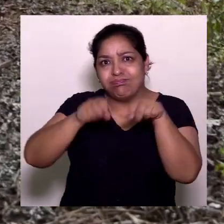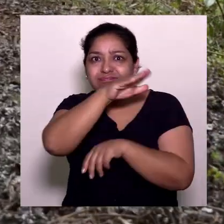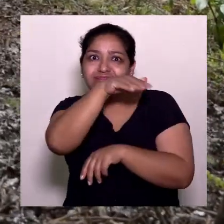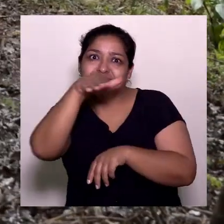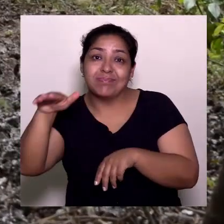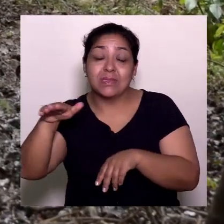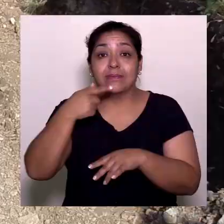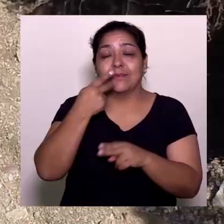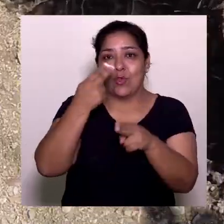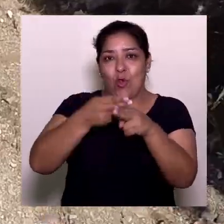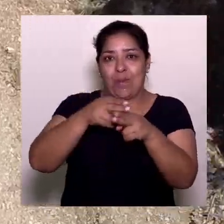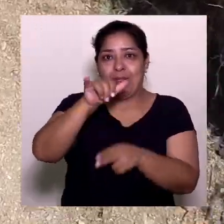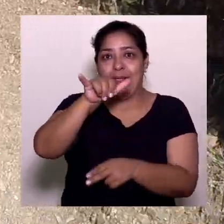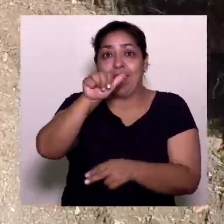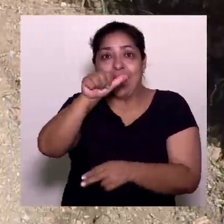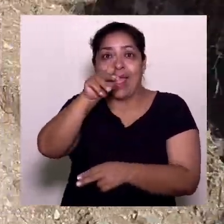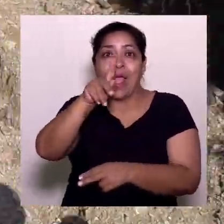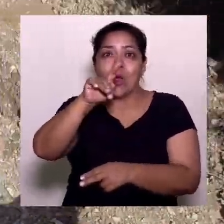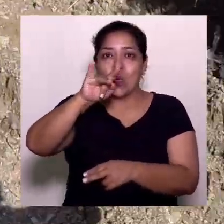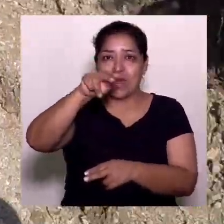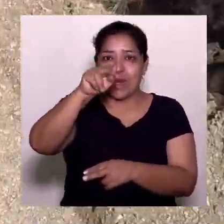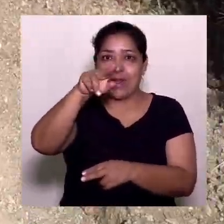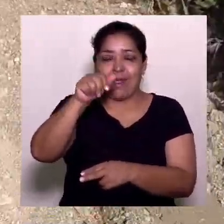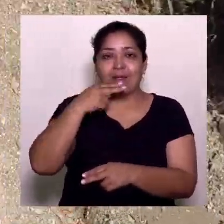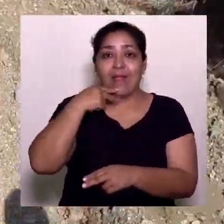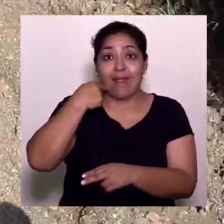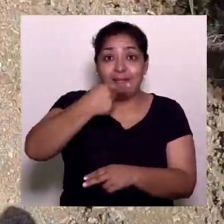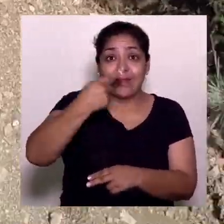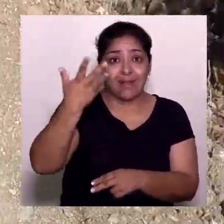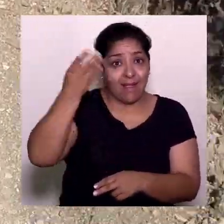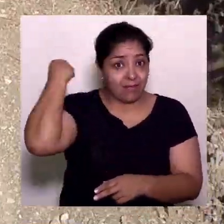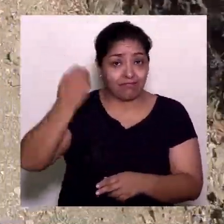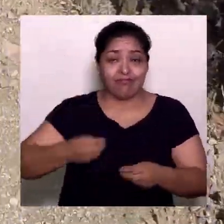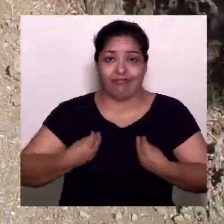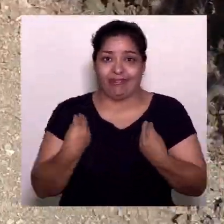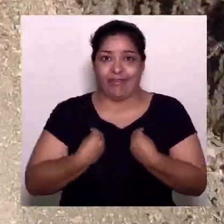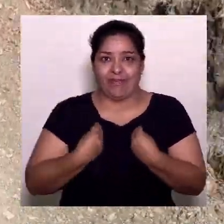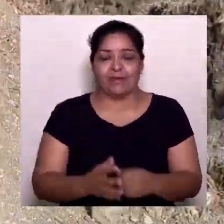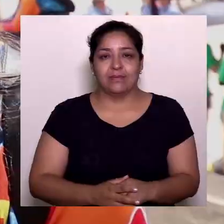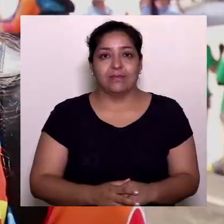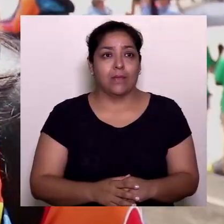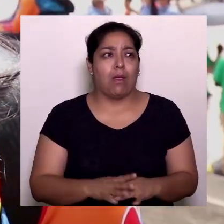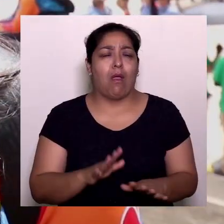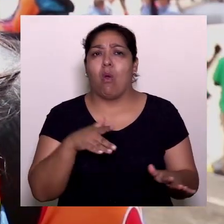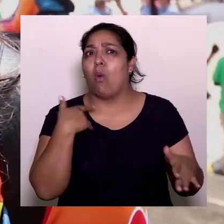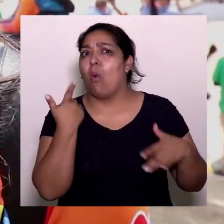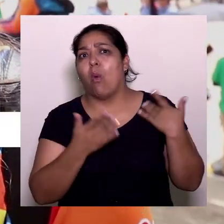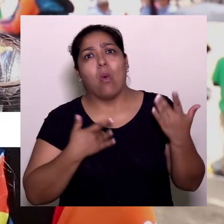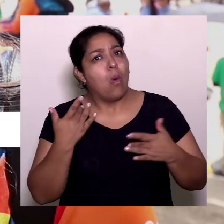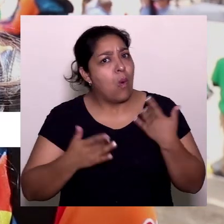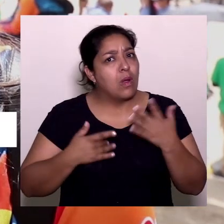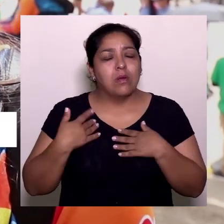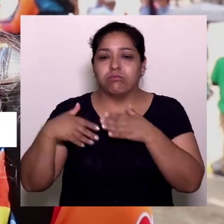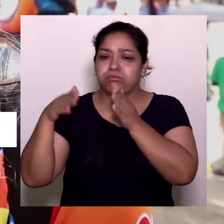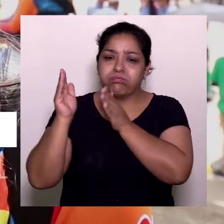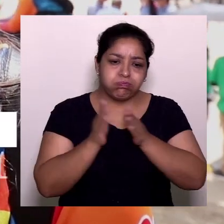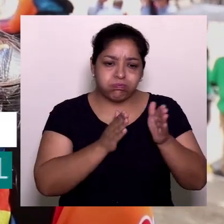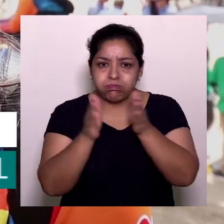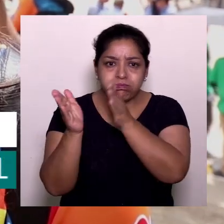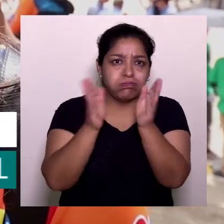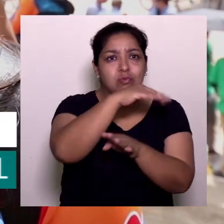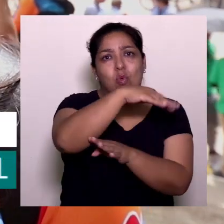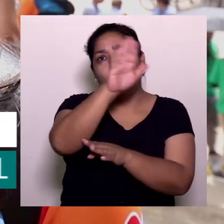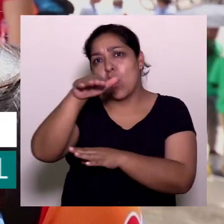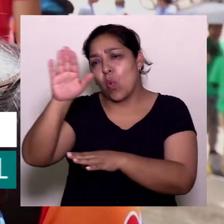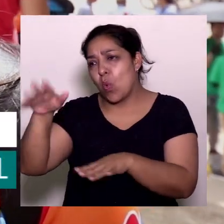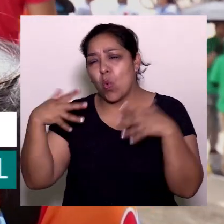que este año fue denominada Yacunina, la leyenda vive. Muy contentos por este recorrido, por